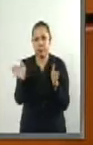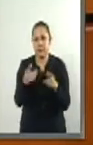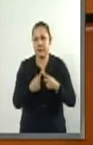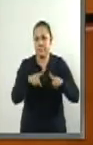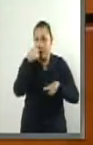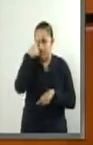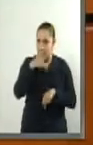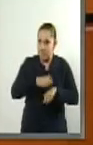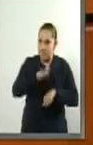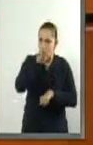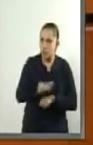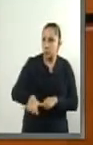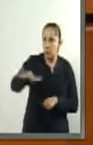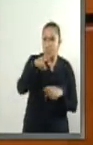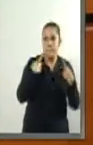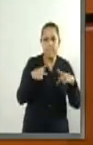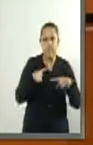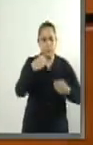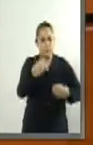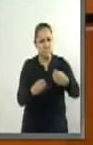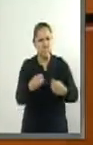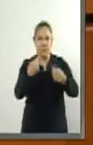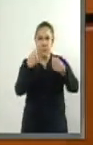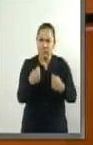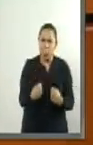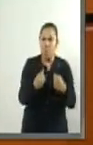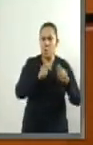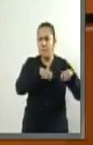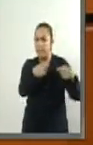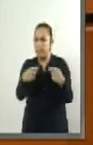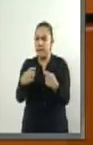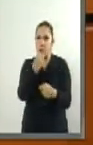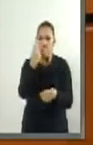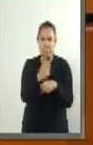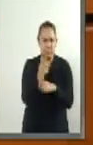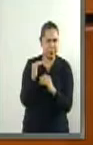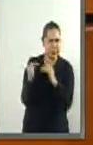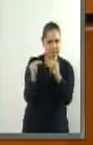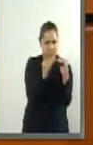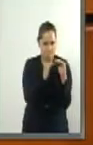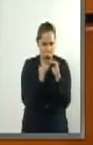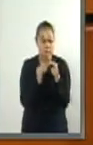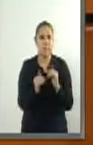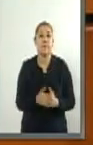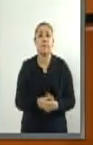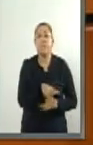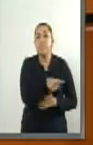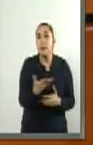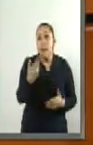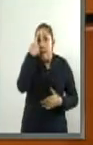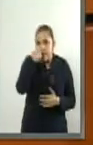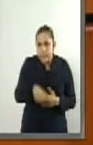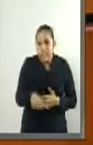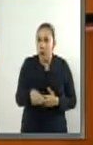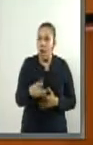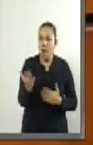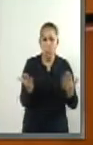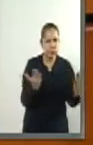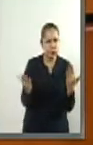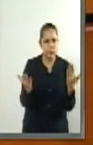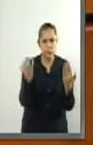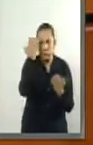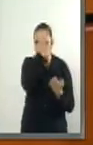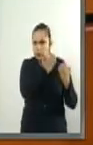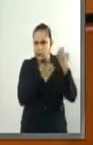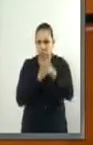población es así que para no obstaculizar los principios de igualdad procesal imparcialidad y no